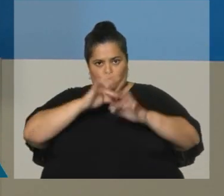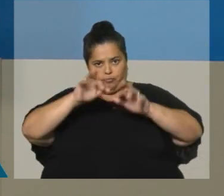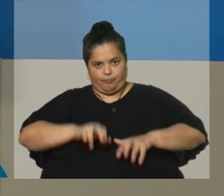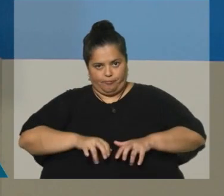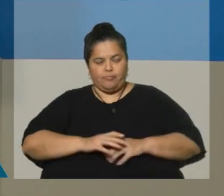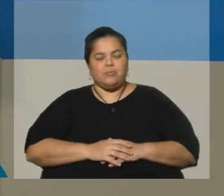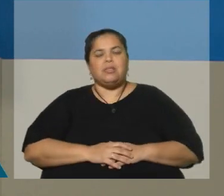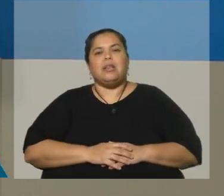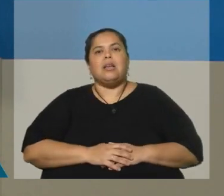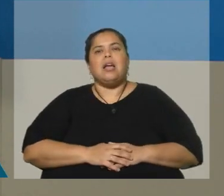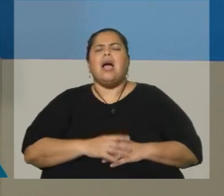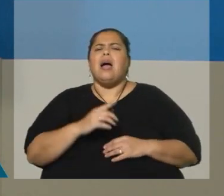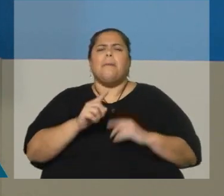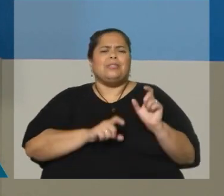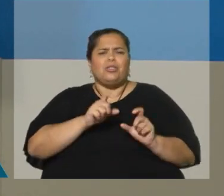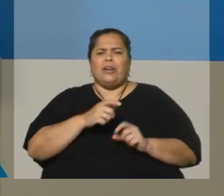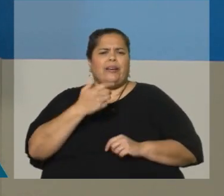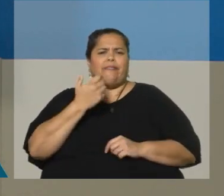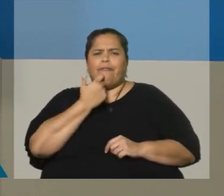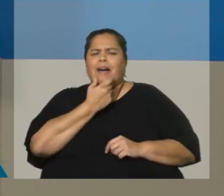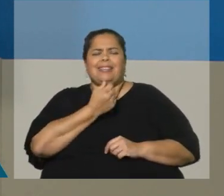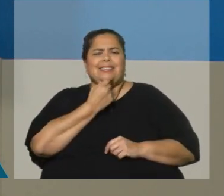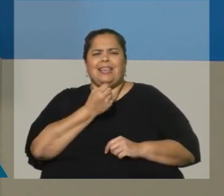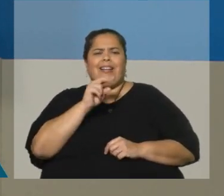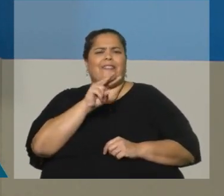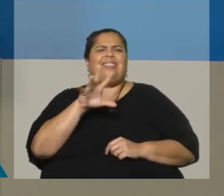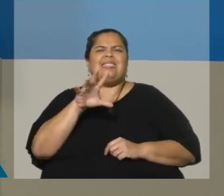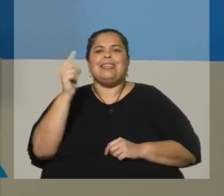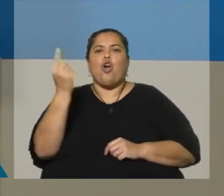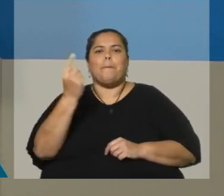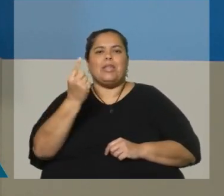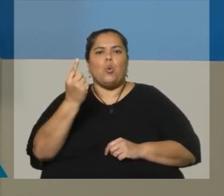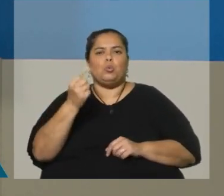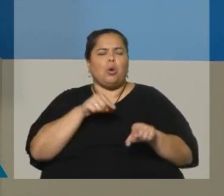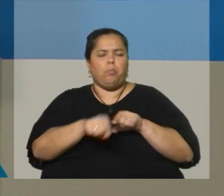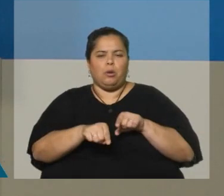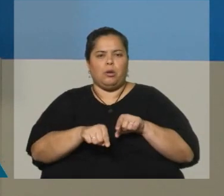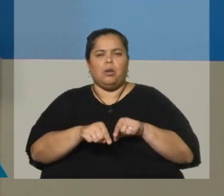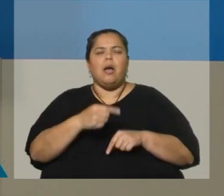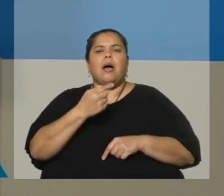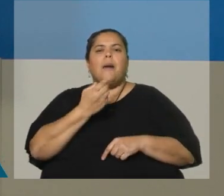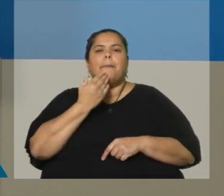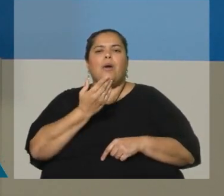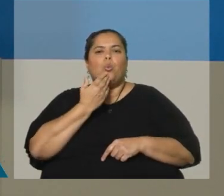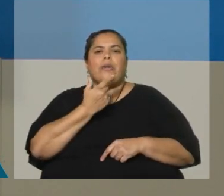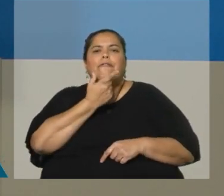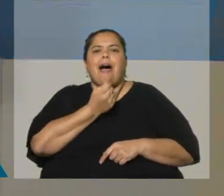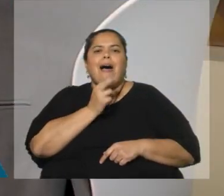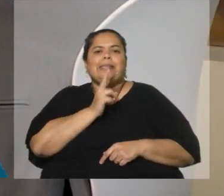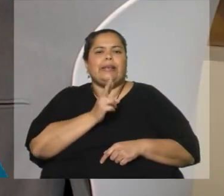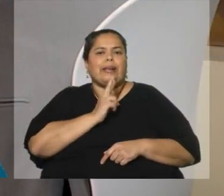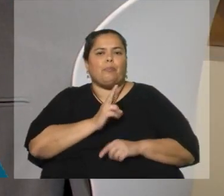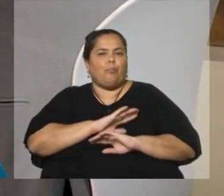y realmente es muy simple. En 20 o 25 minutos se realiza y son preguntas muy fáciles, muy intuitivas. Sí, sí.